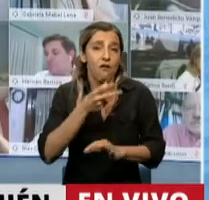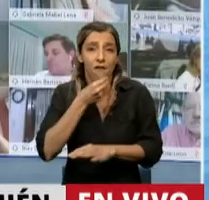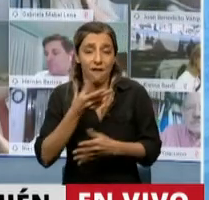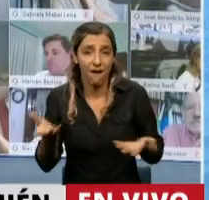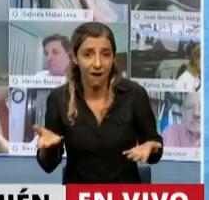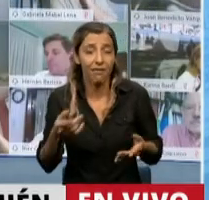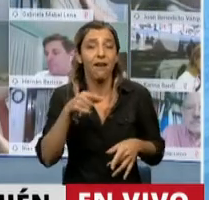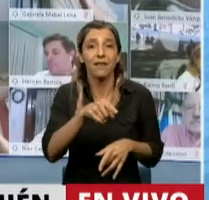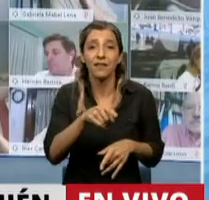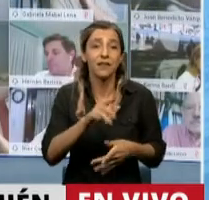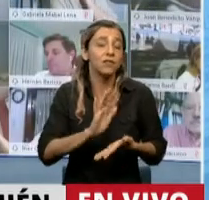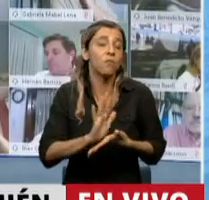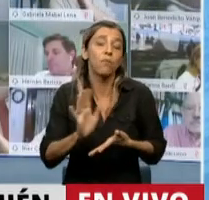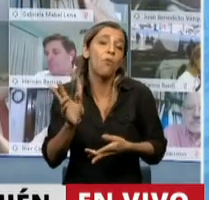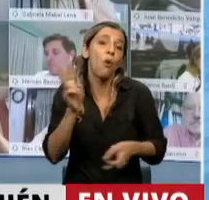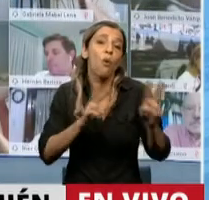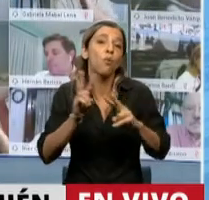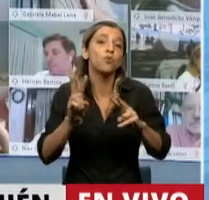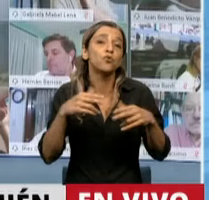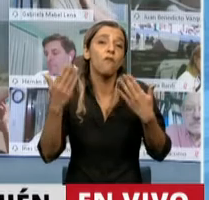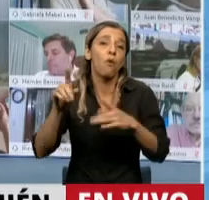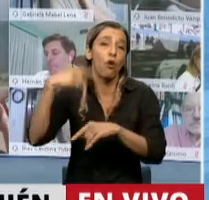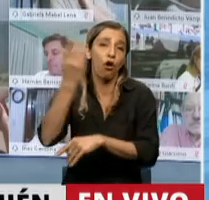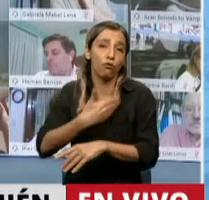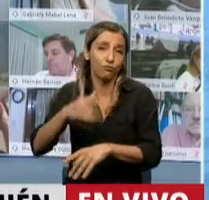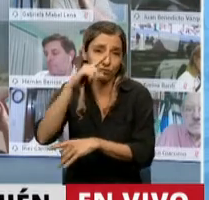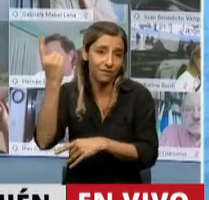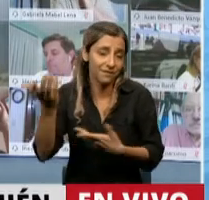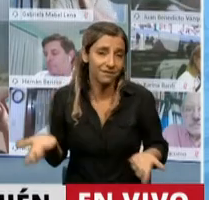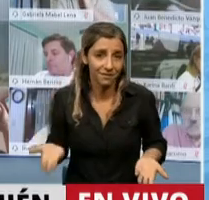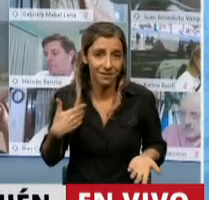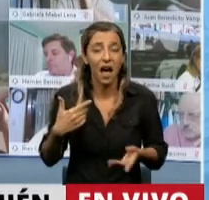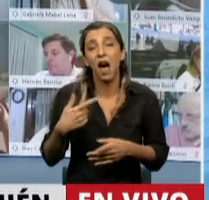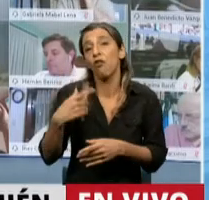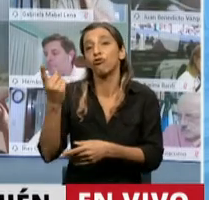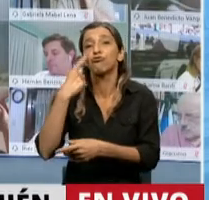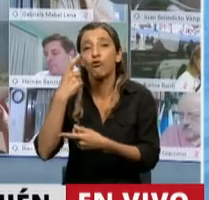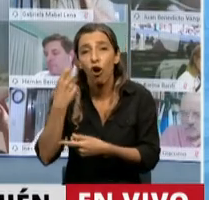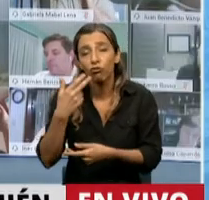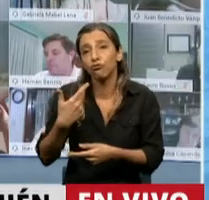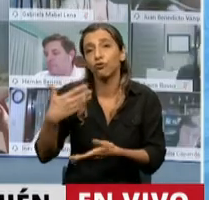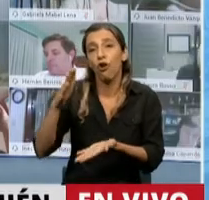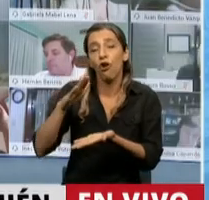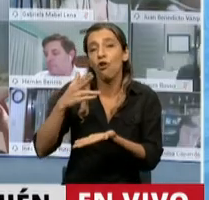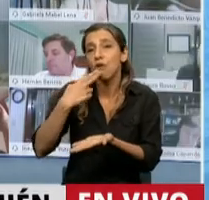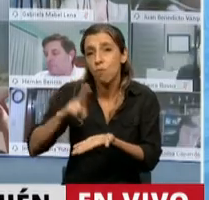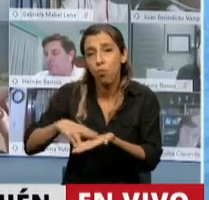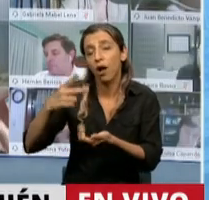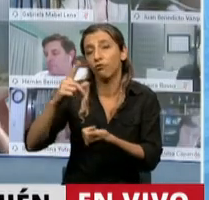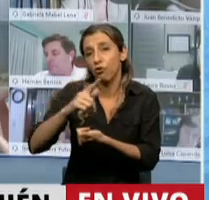para cooperar con tribunales de otros Estados, carencia de controles contables y mecanismos laxos